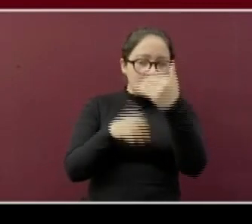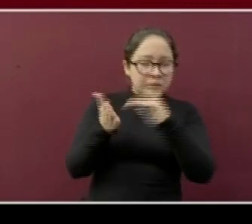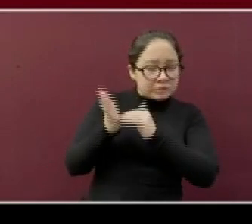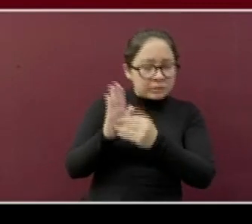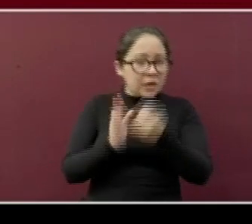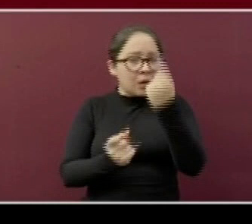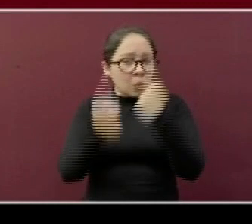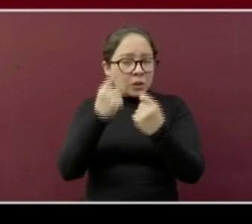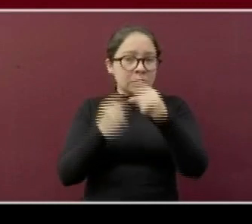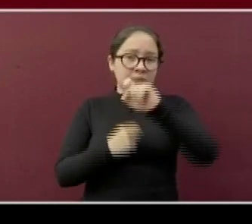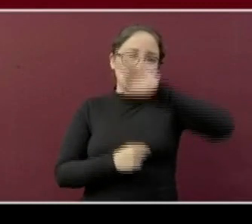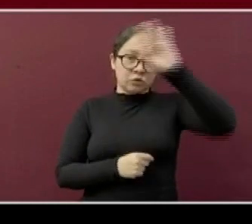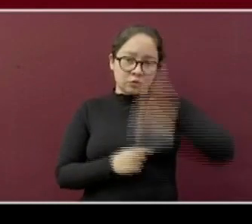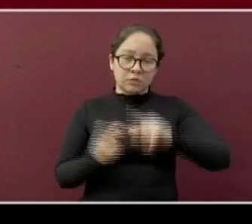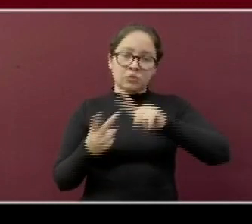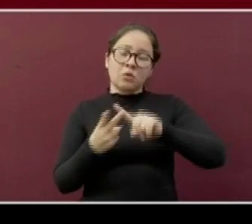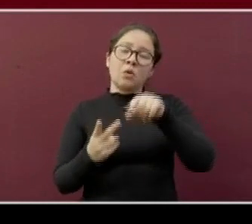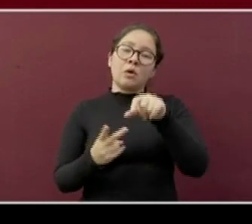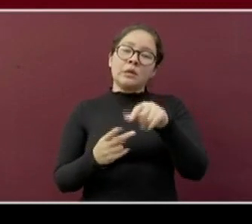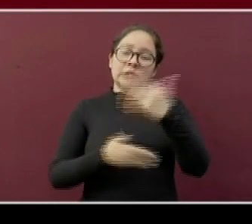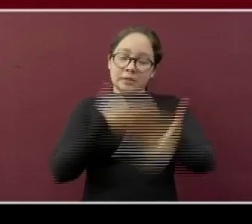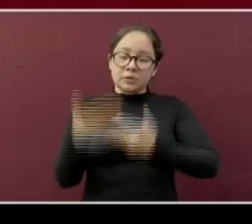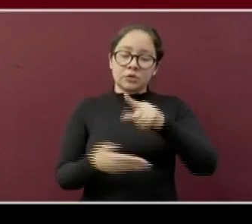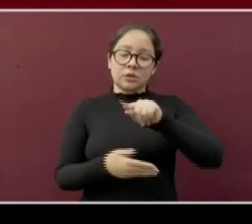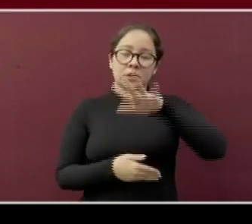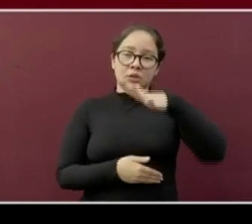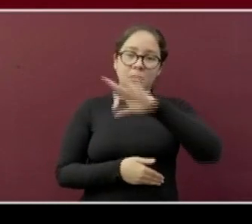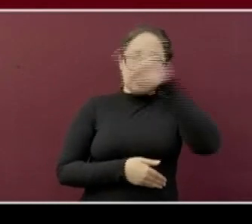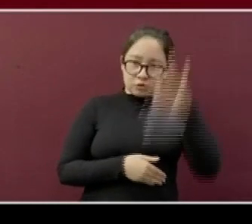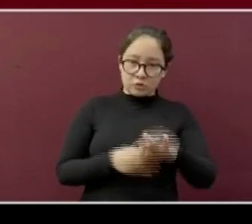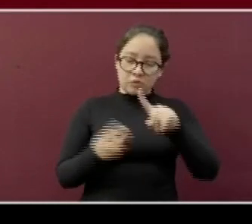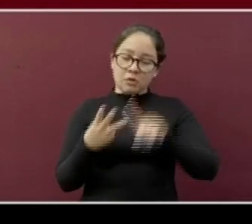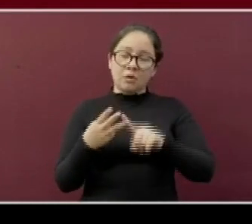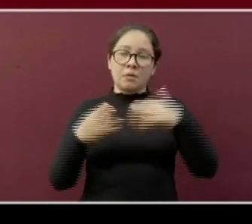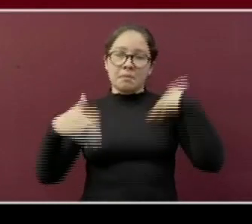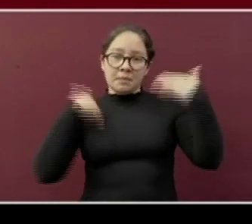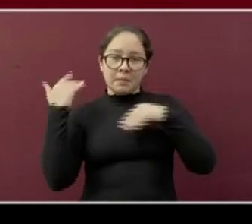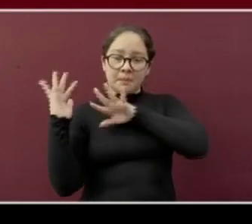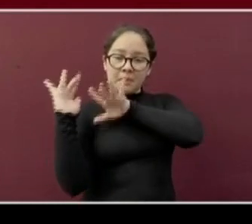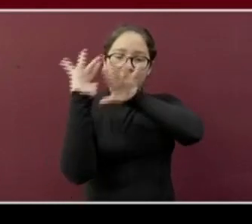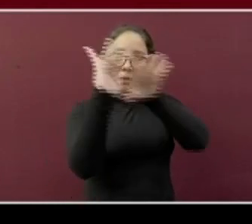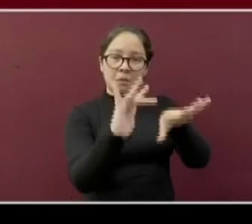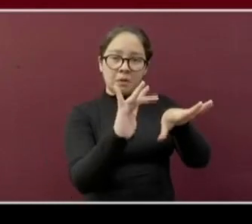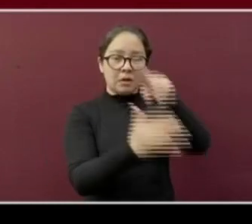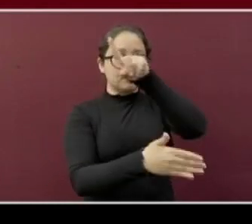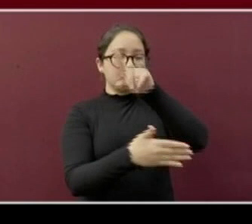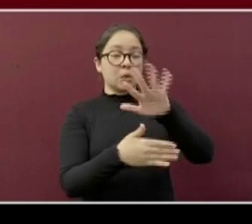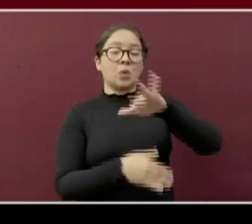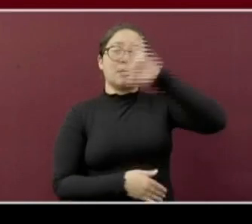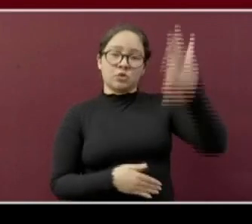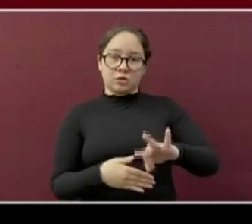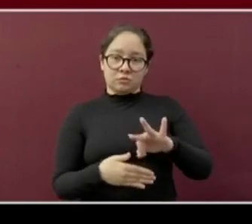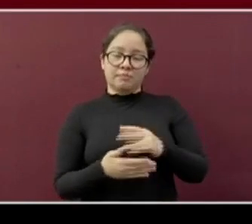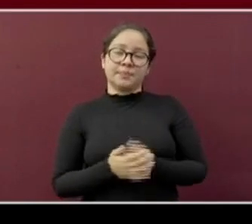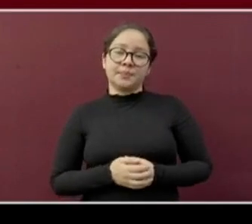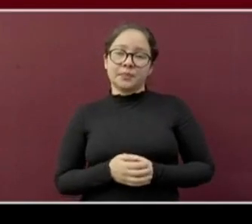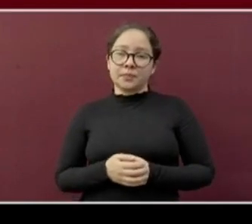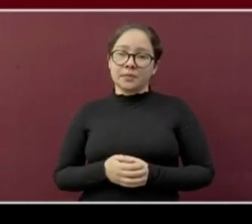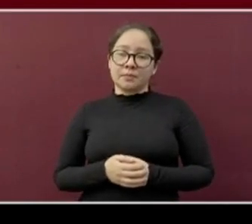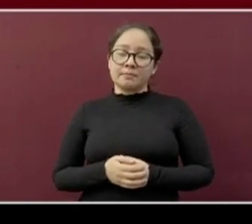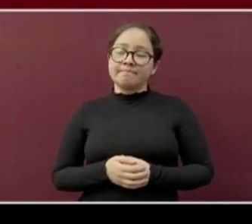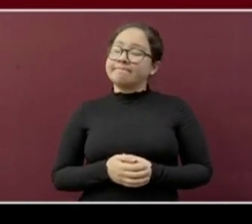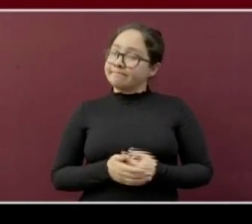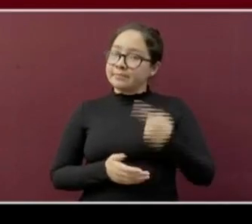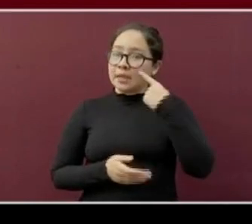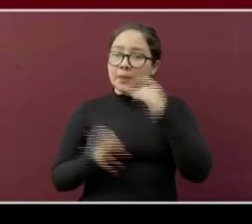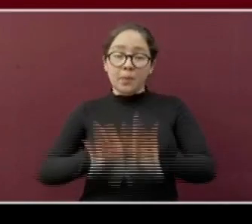100%, servicios al 75% y entretenimiento y eventos masivos al 50%. Aquí es